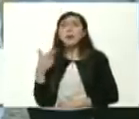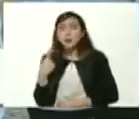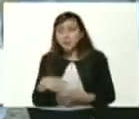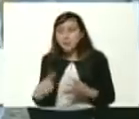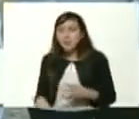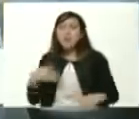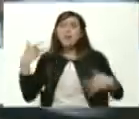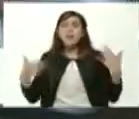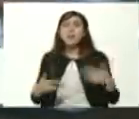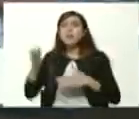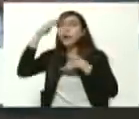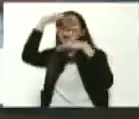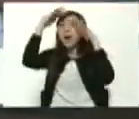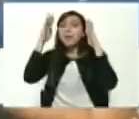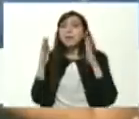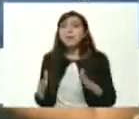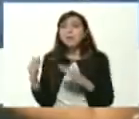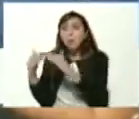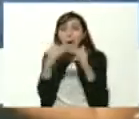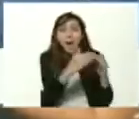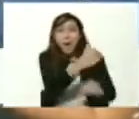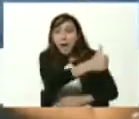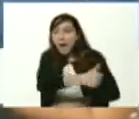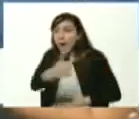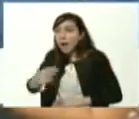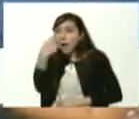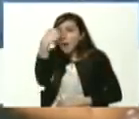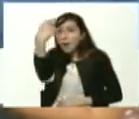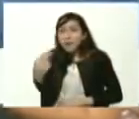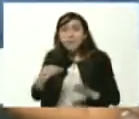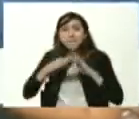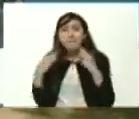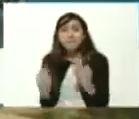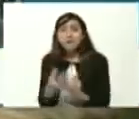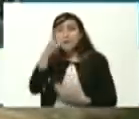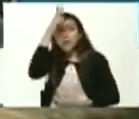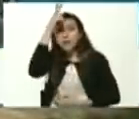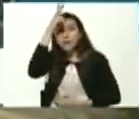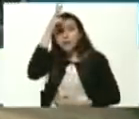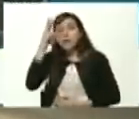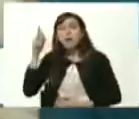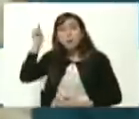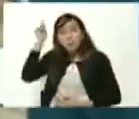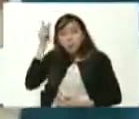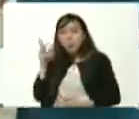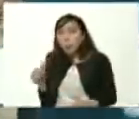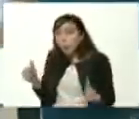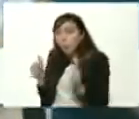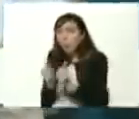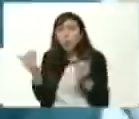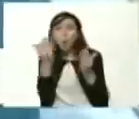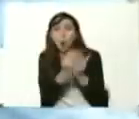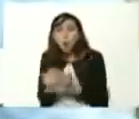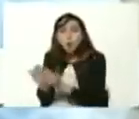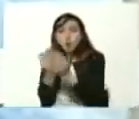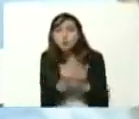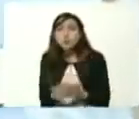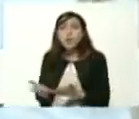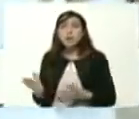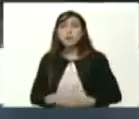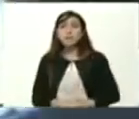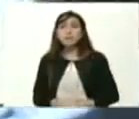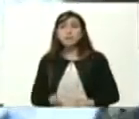atendiendo casa a casa a las familias falconianas con nuestros docentes con nuestros estudiantes y no solamente